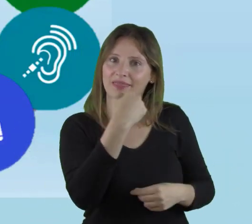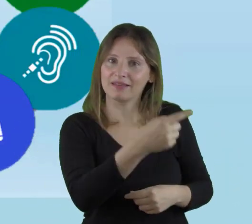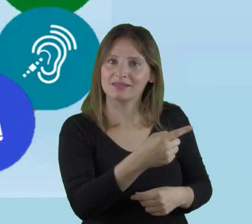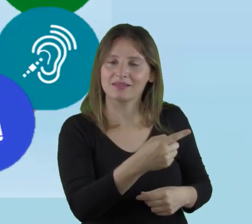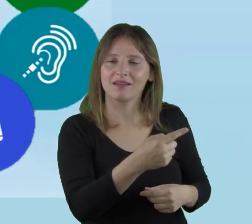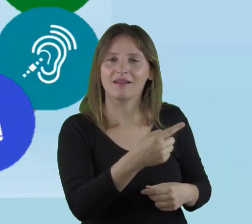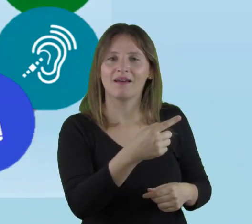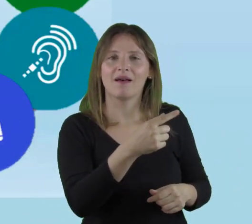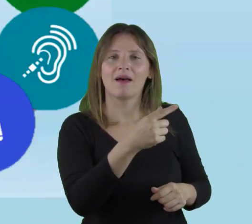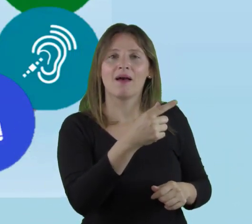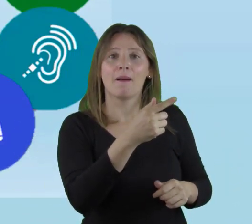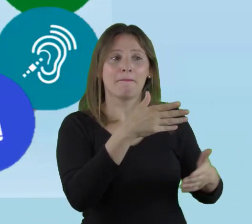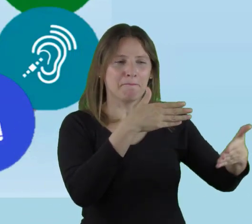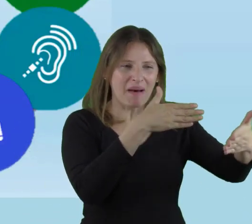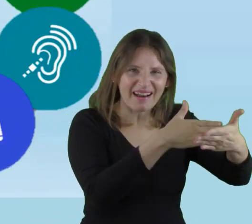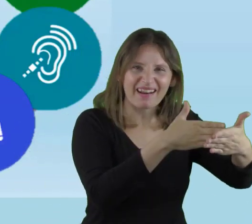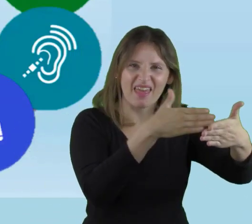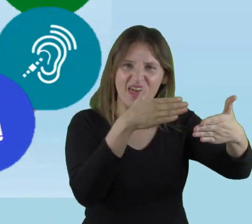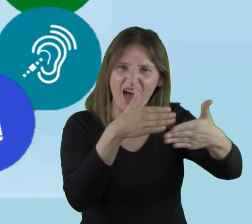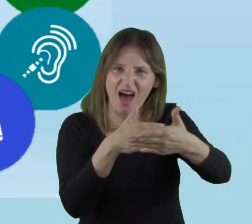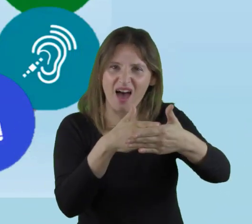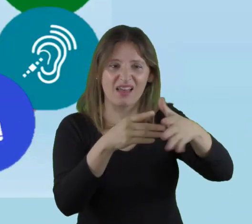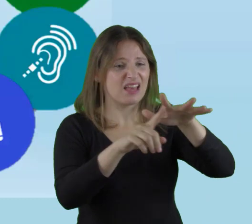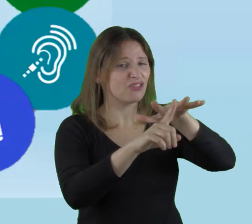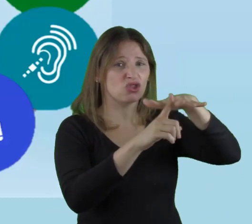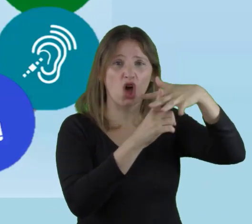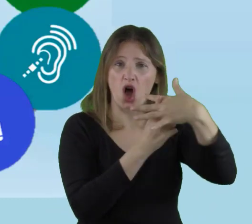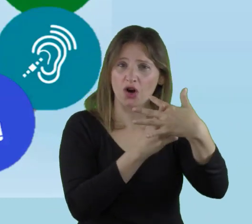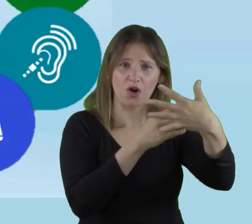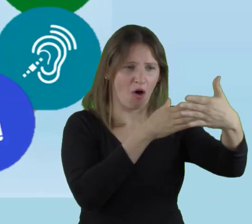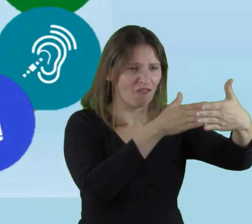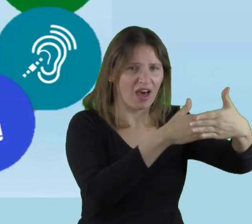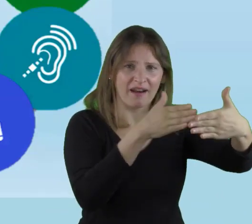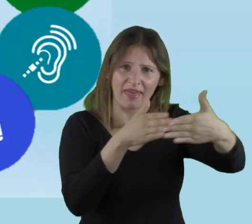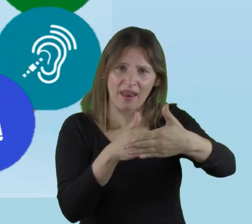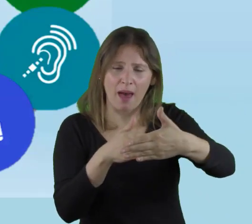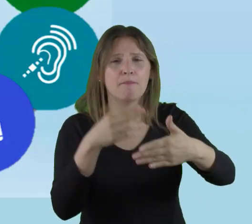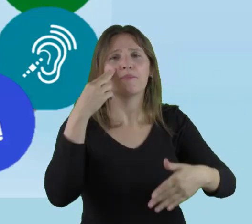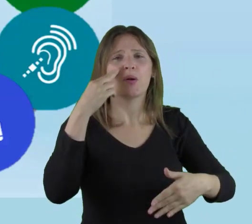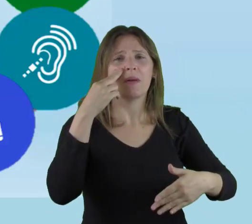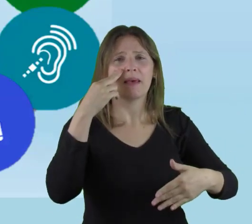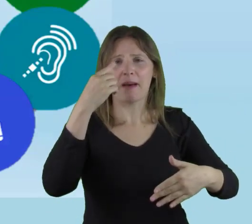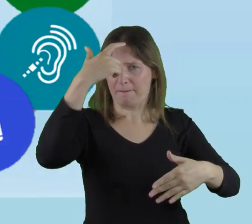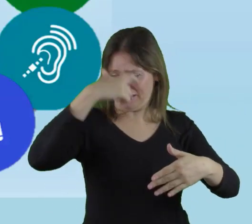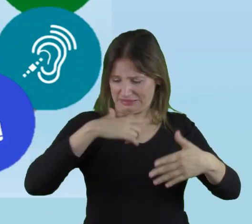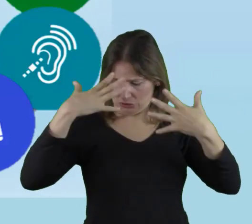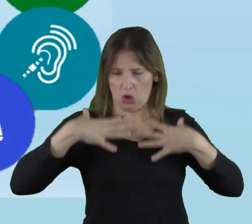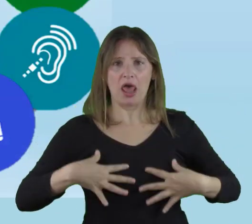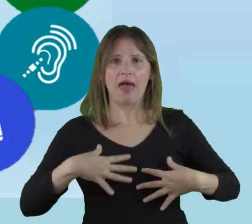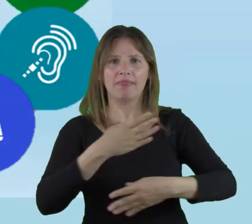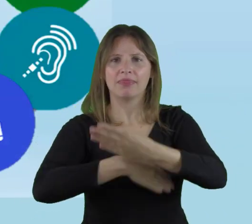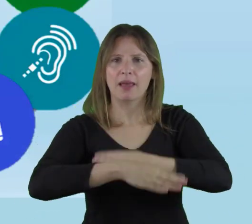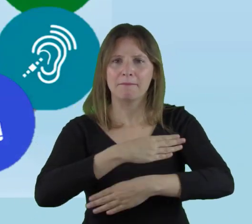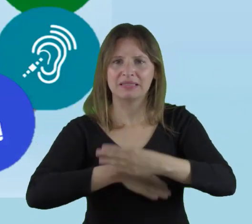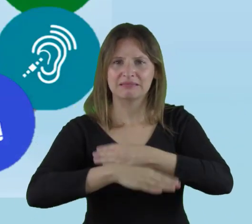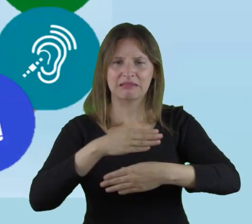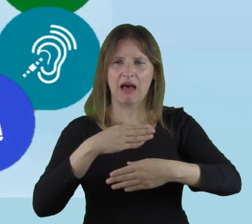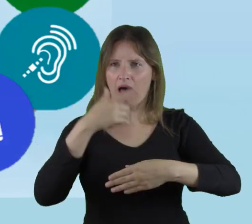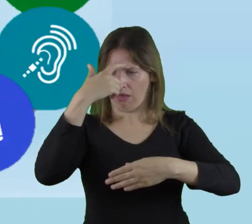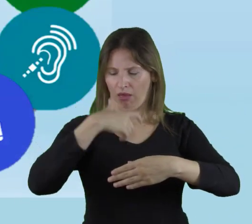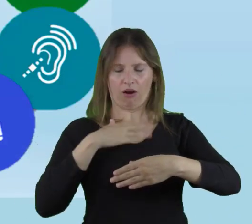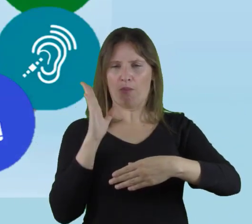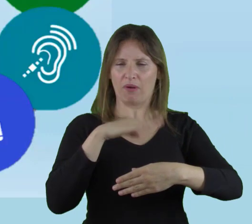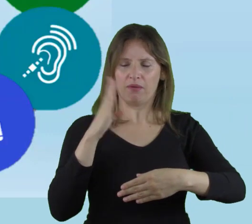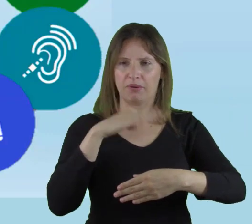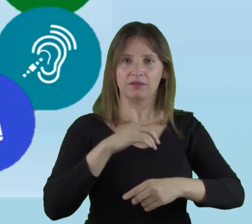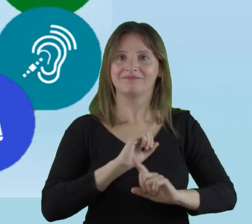las barreras realmente no están en la persona que tiene la discapacidad. Las